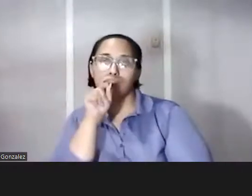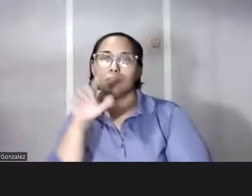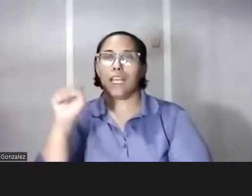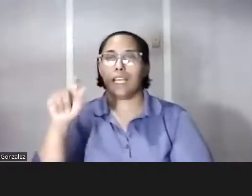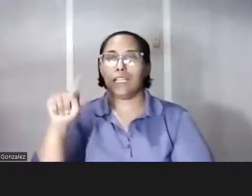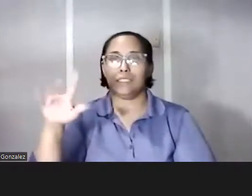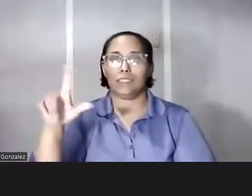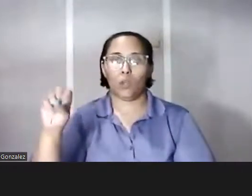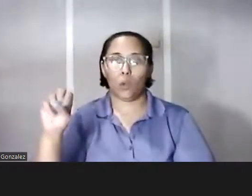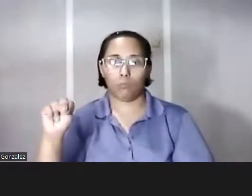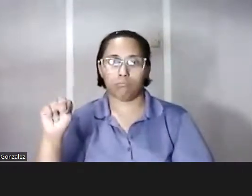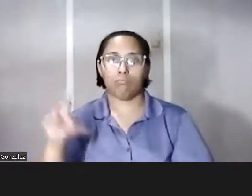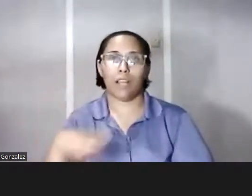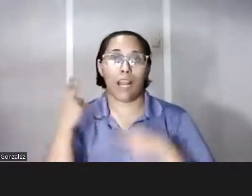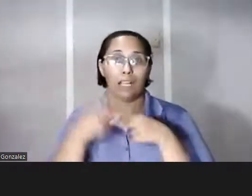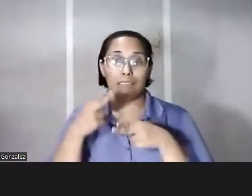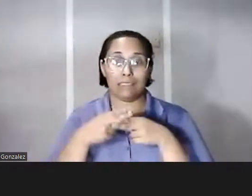le debo su nombre